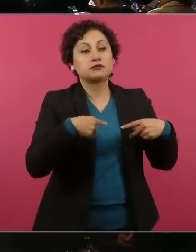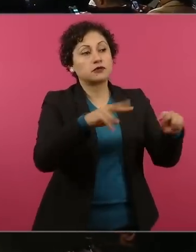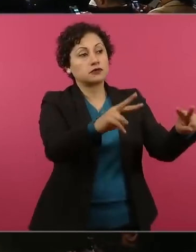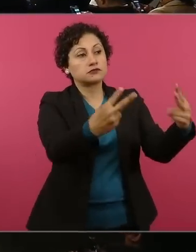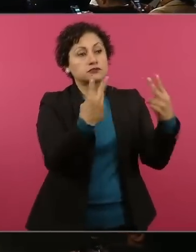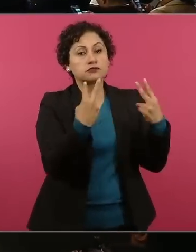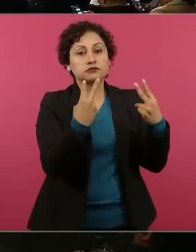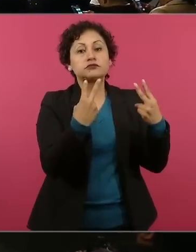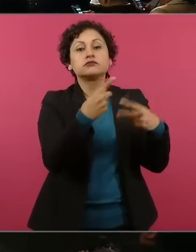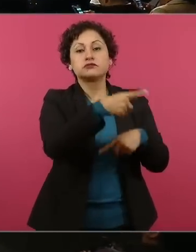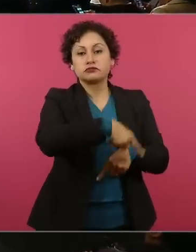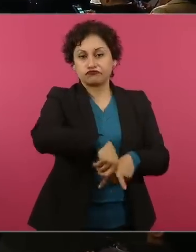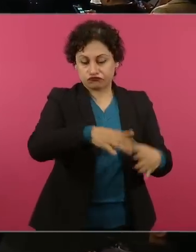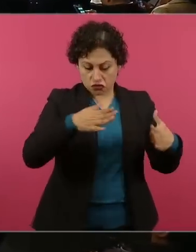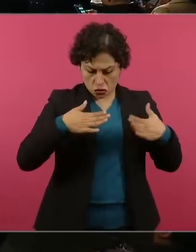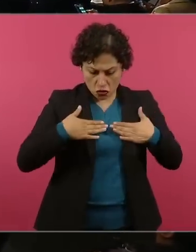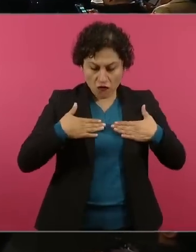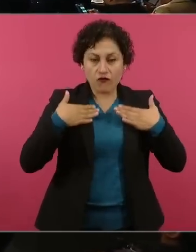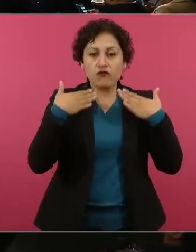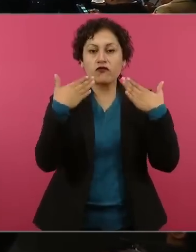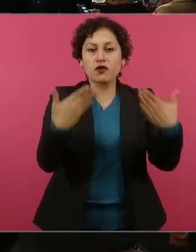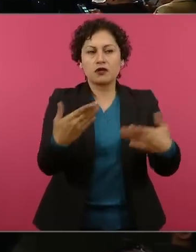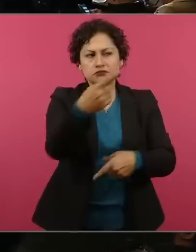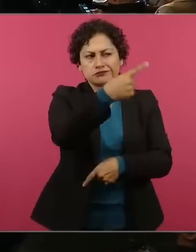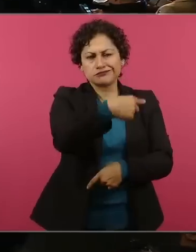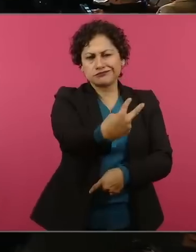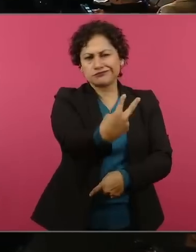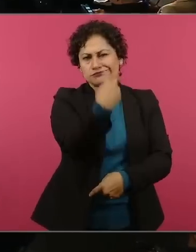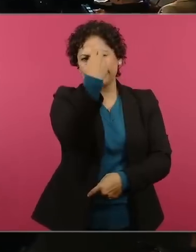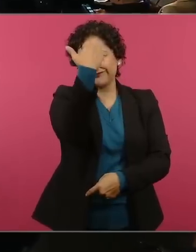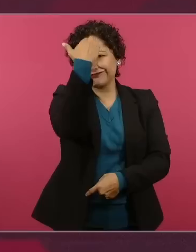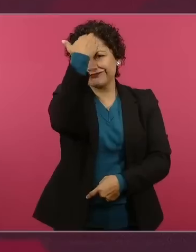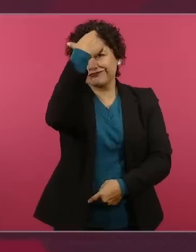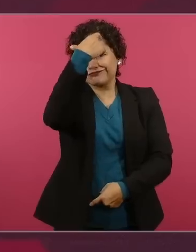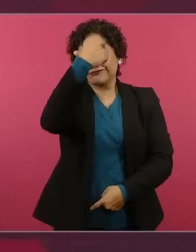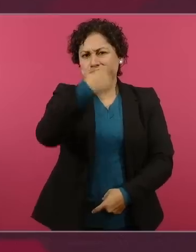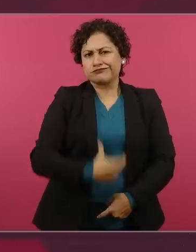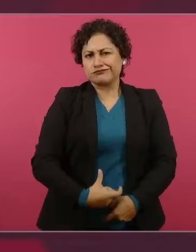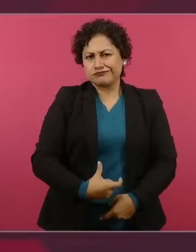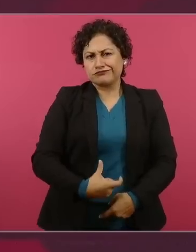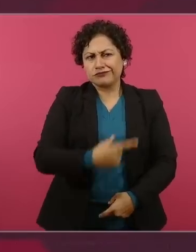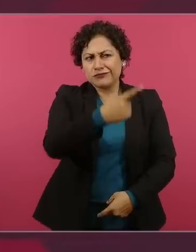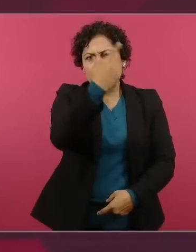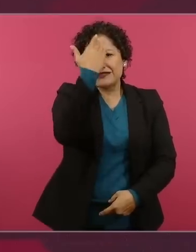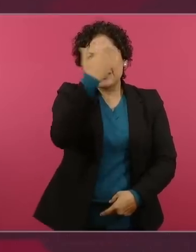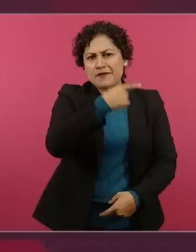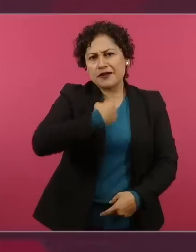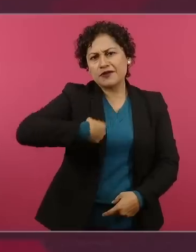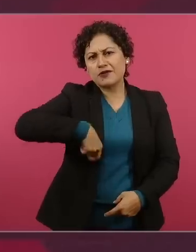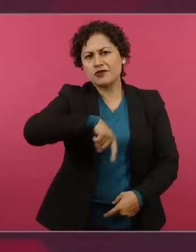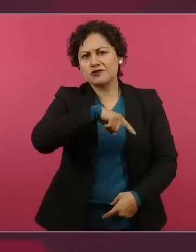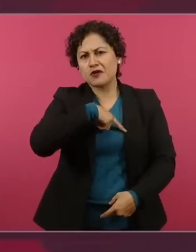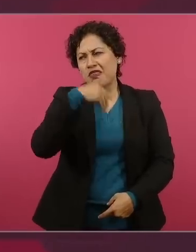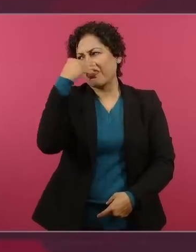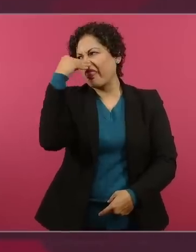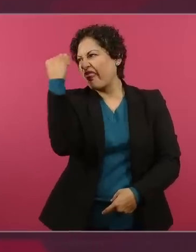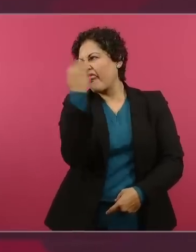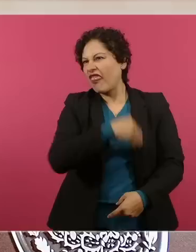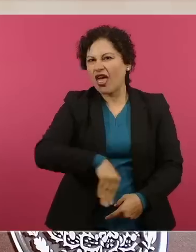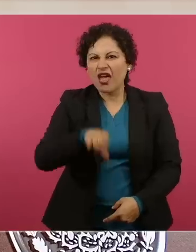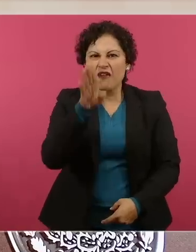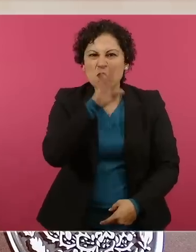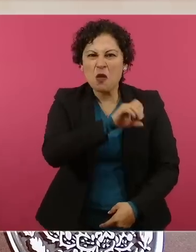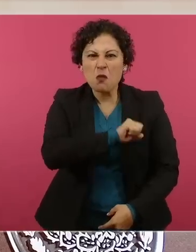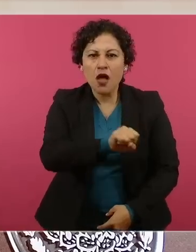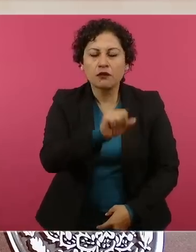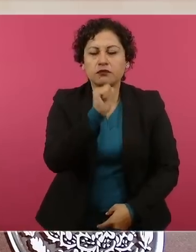y saben que nosotros no somos perversos, no